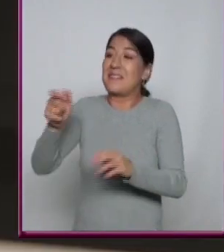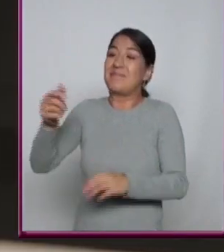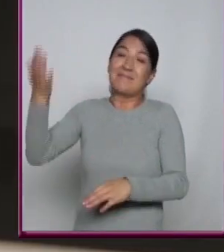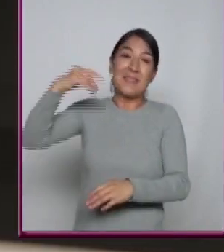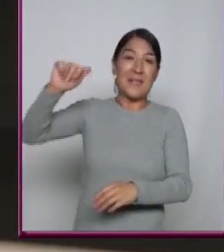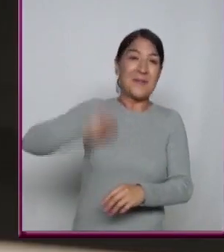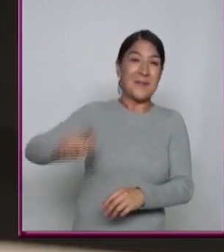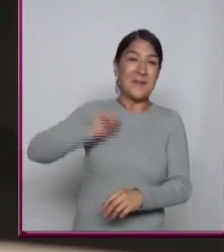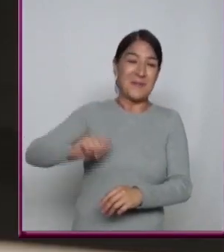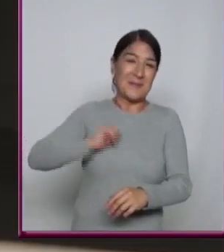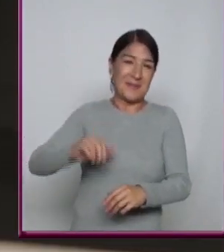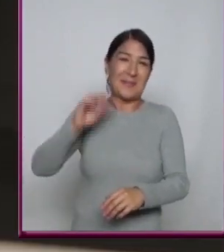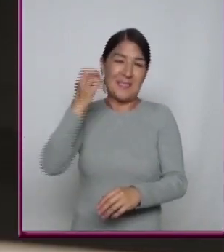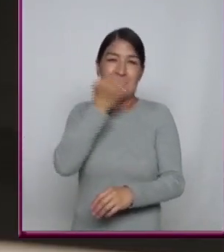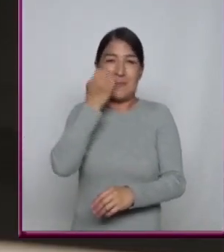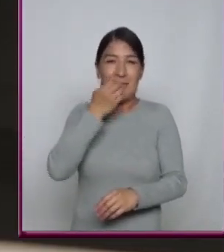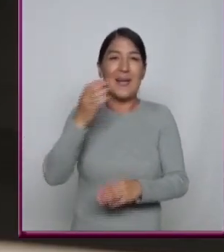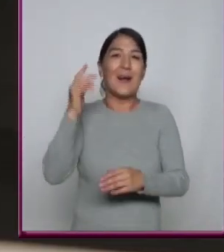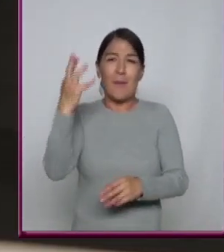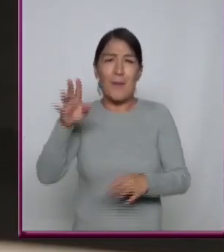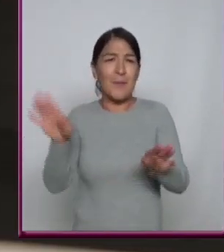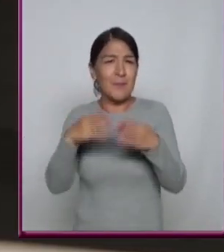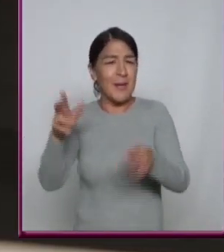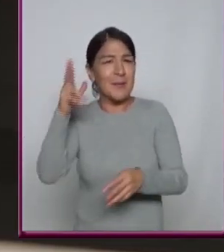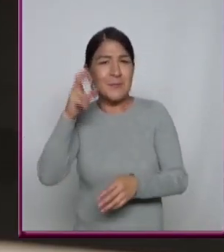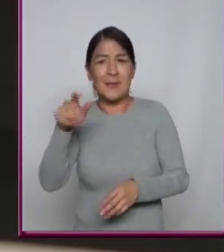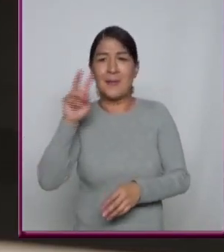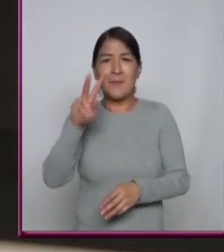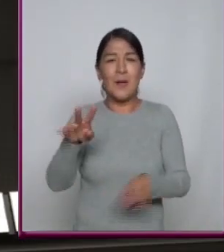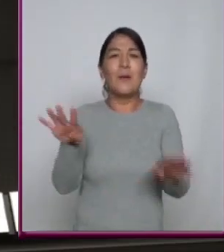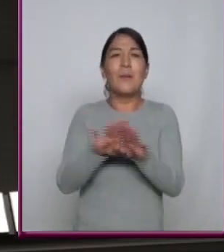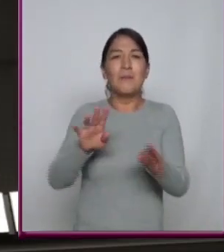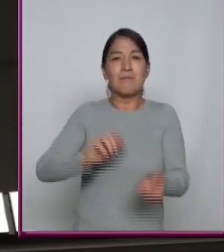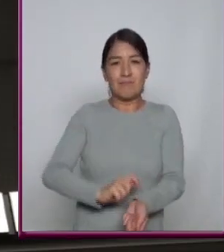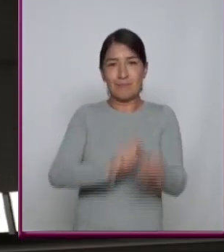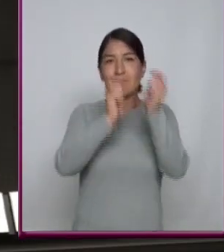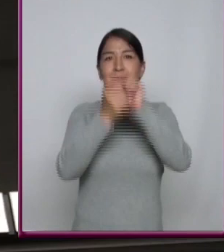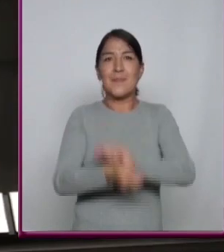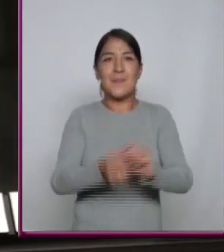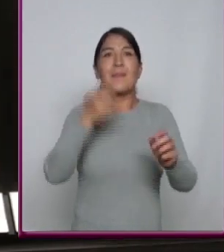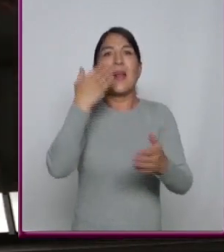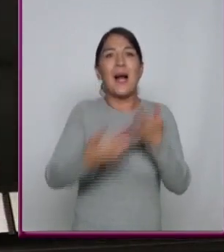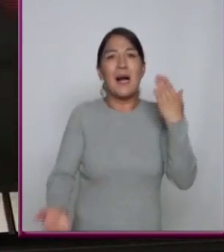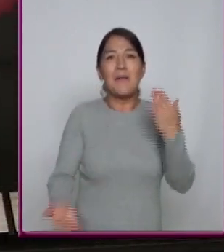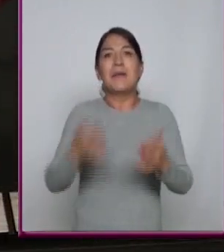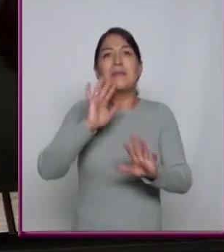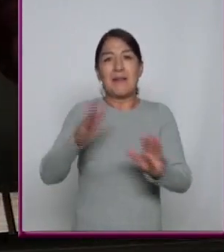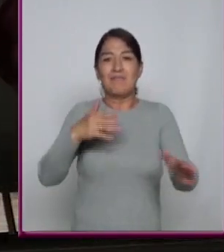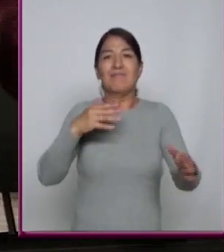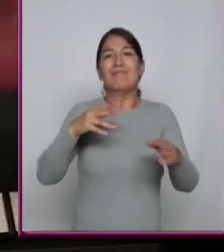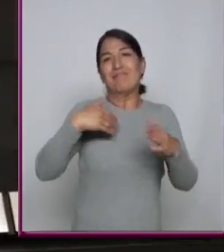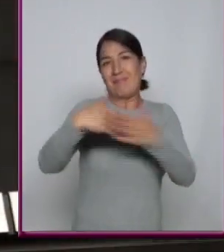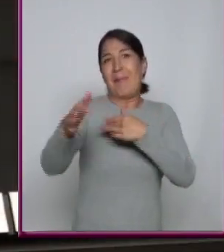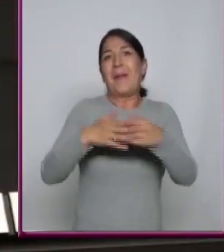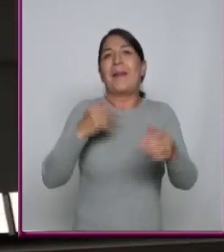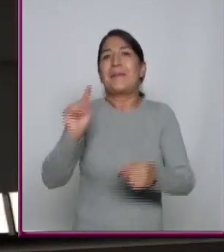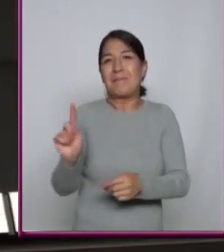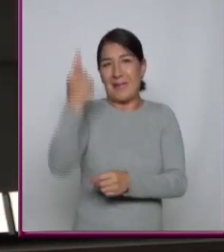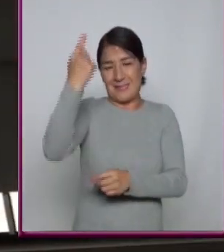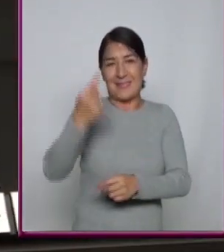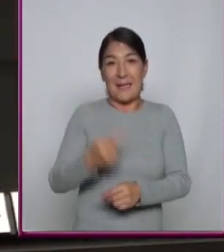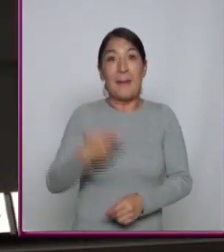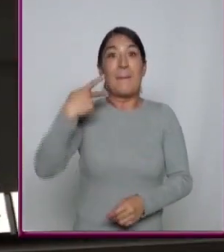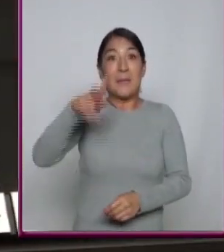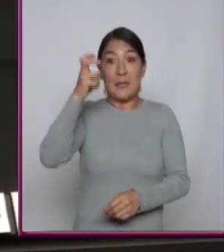Todavía conocieron los discos de vinilo Antes de que se volvieran un objeto Codiciado por los hipsters Pero